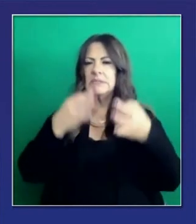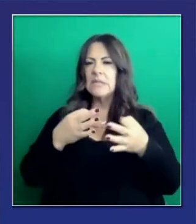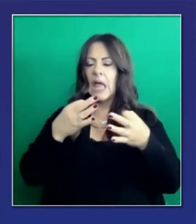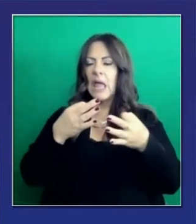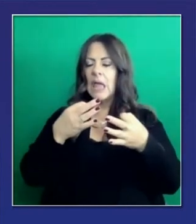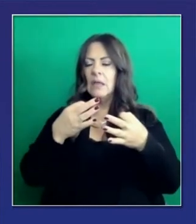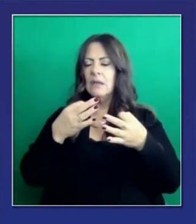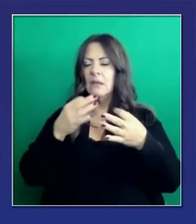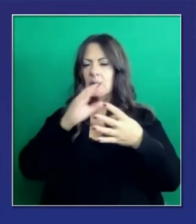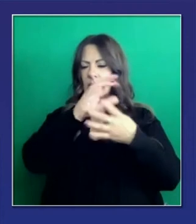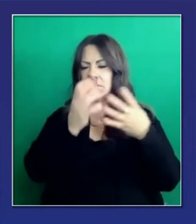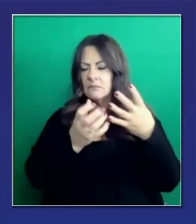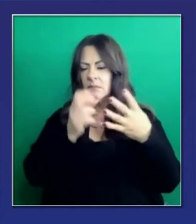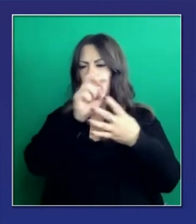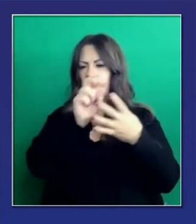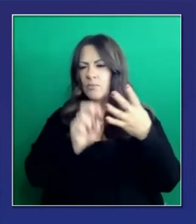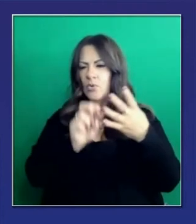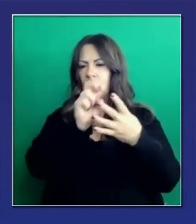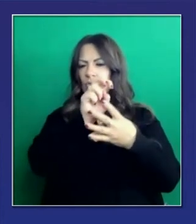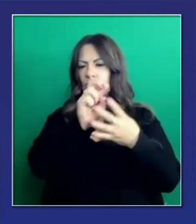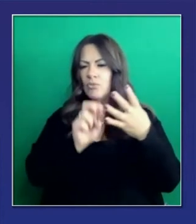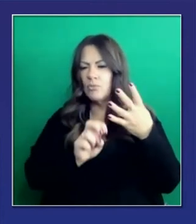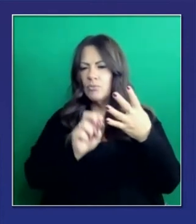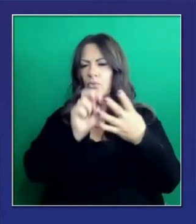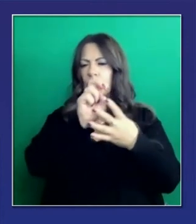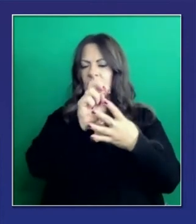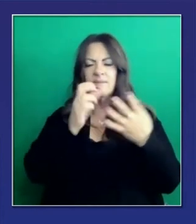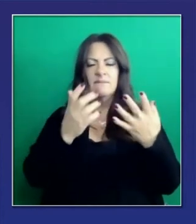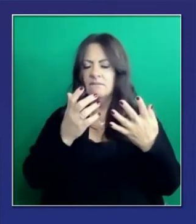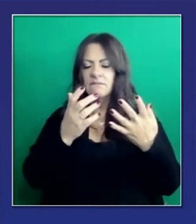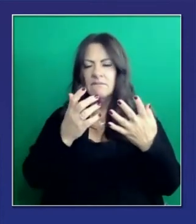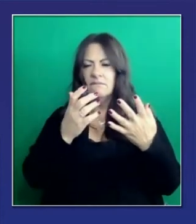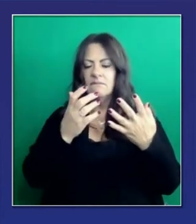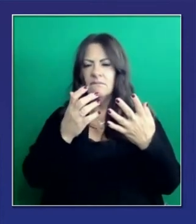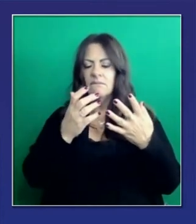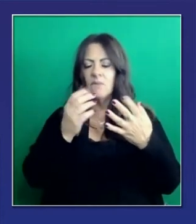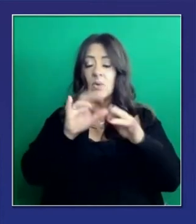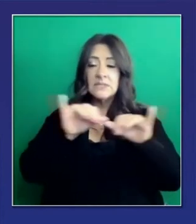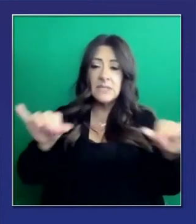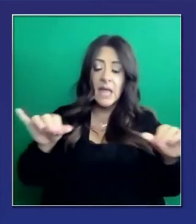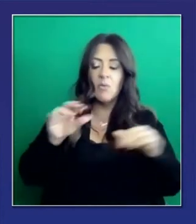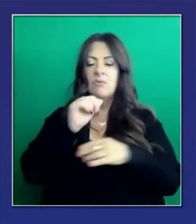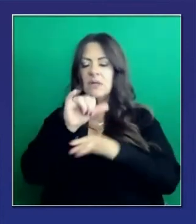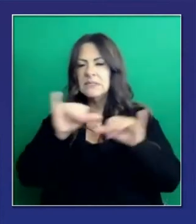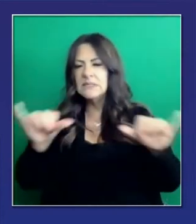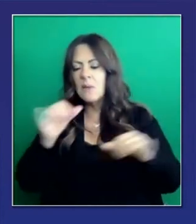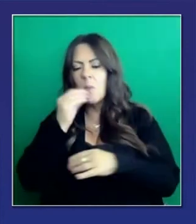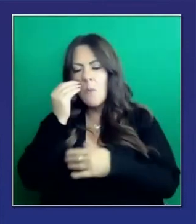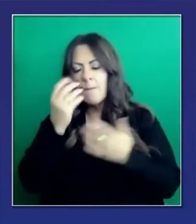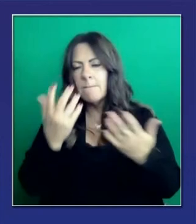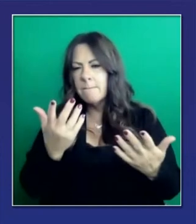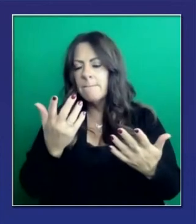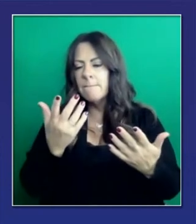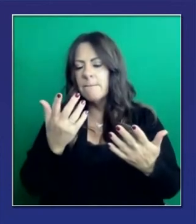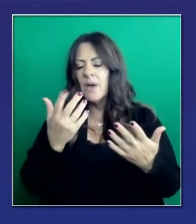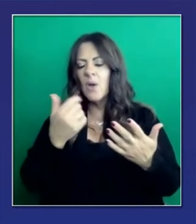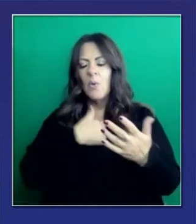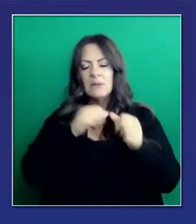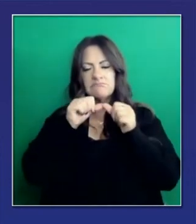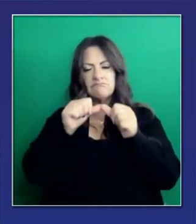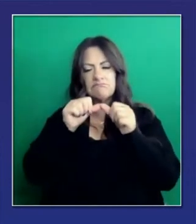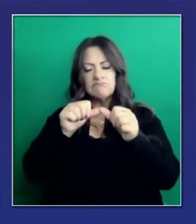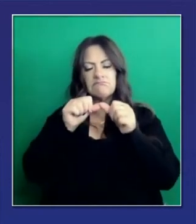el estrés que puede causar todo esto. Es constante, es algo que no para. Estamos en un proceso de